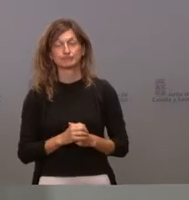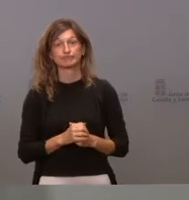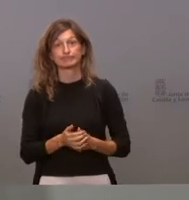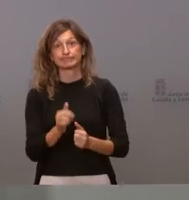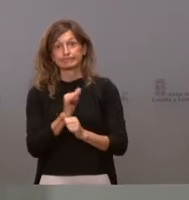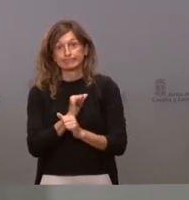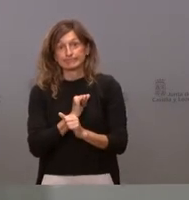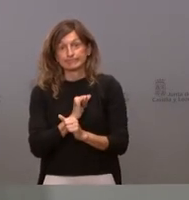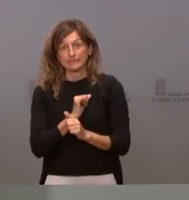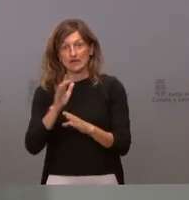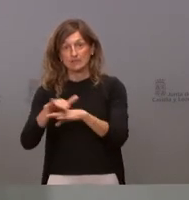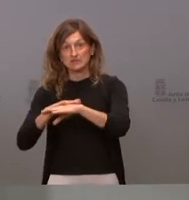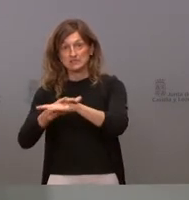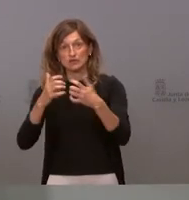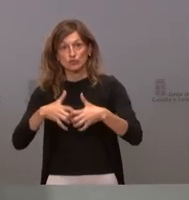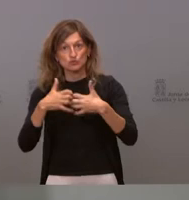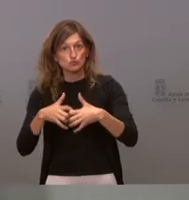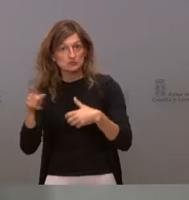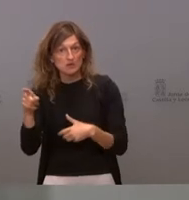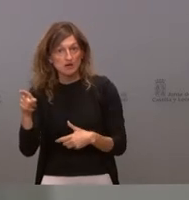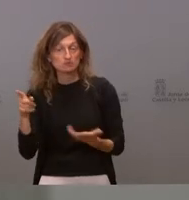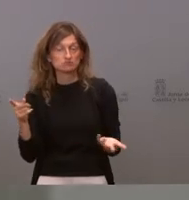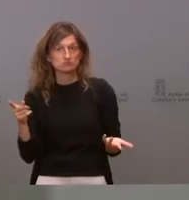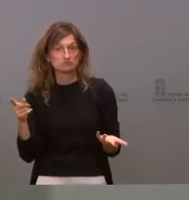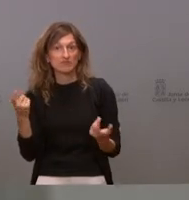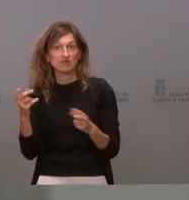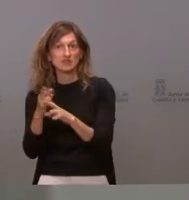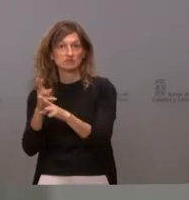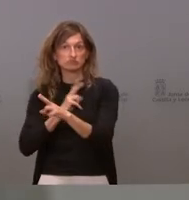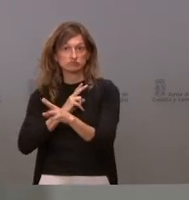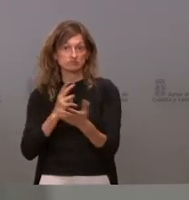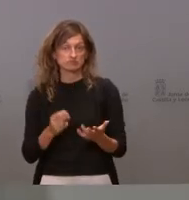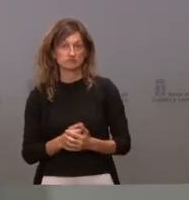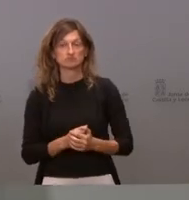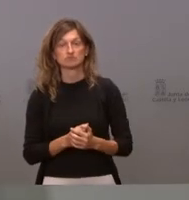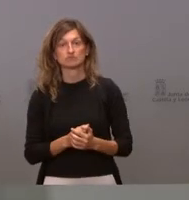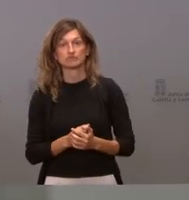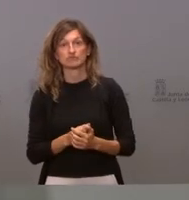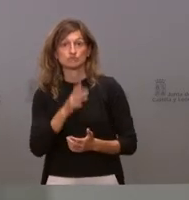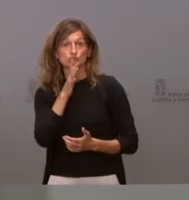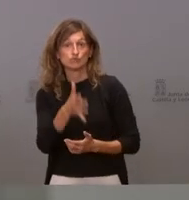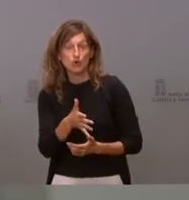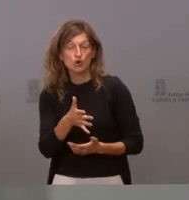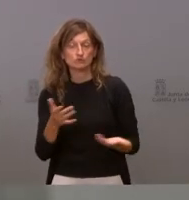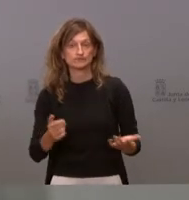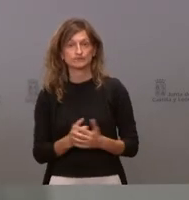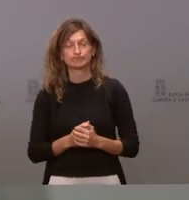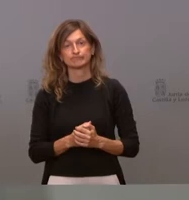Esperamos que el Ministerio de Industria nos dé una respuesta porque no